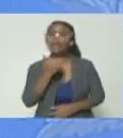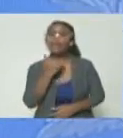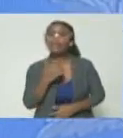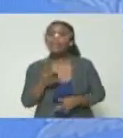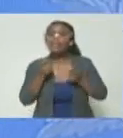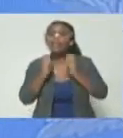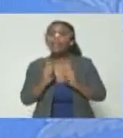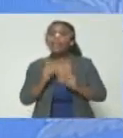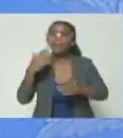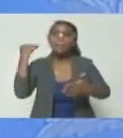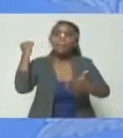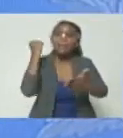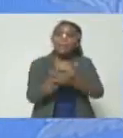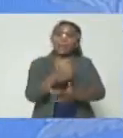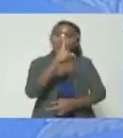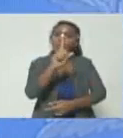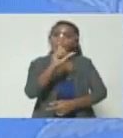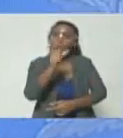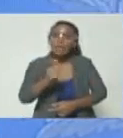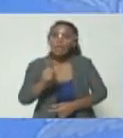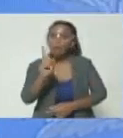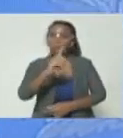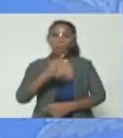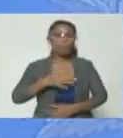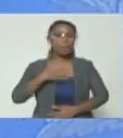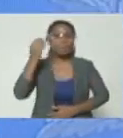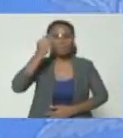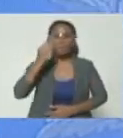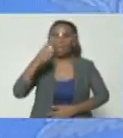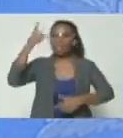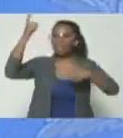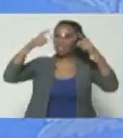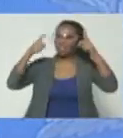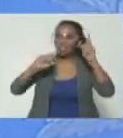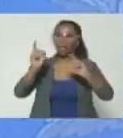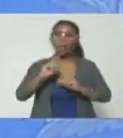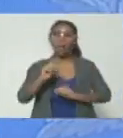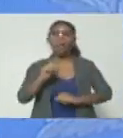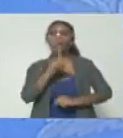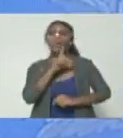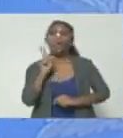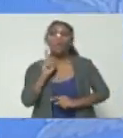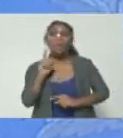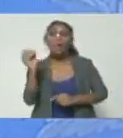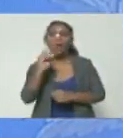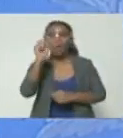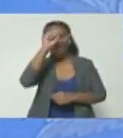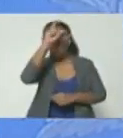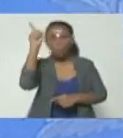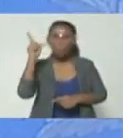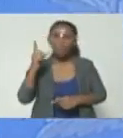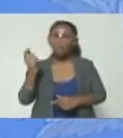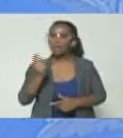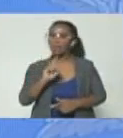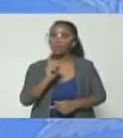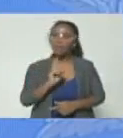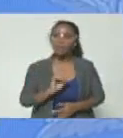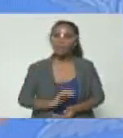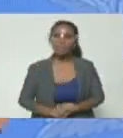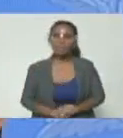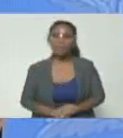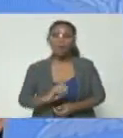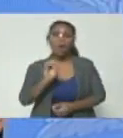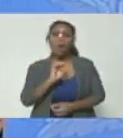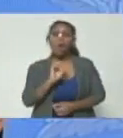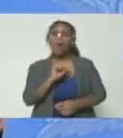persona, ustedes no pueden estar pensando si es chavista, o se llama Freddy Guevara, o se llama Leopoldo López, o